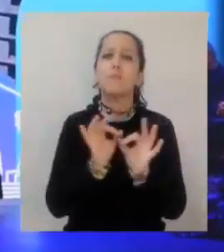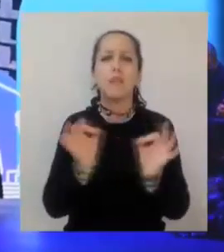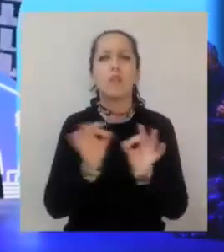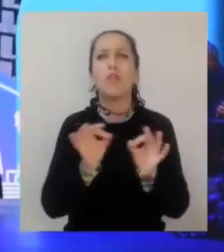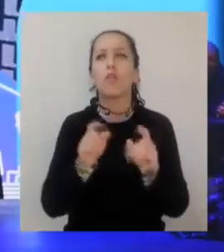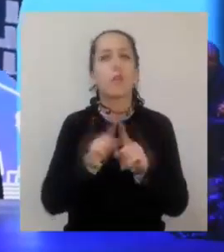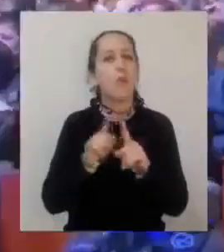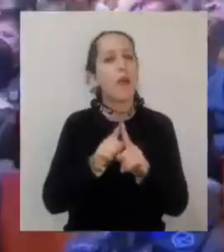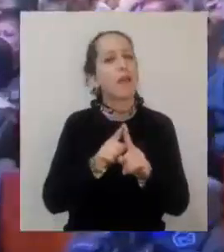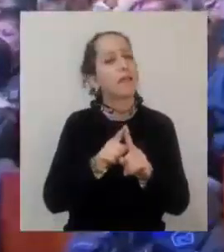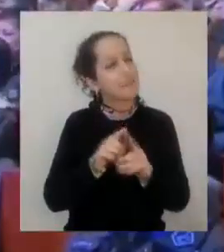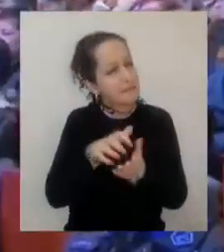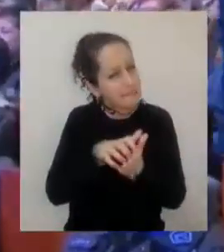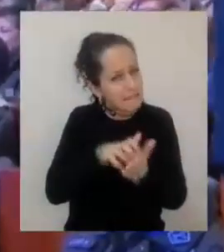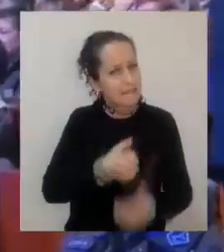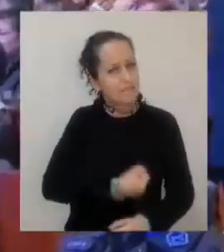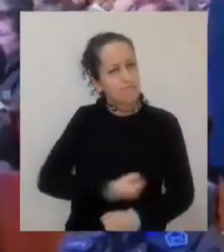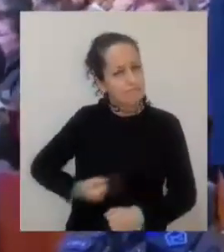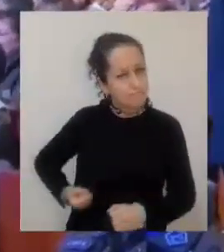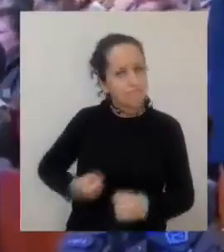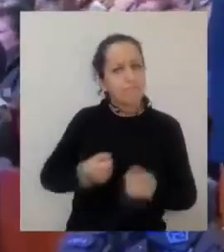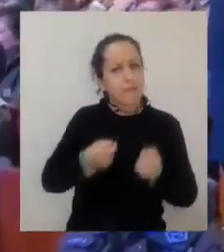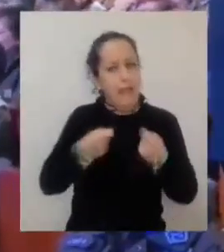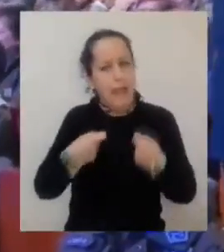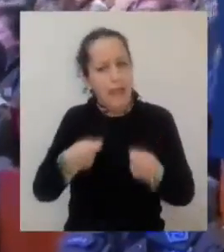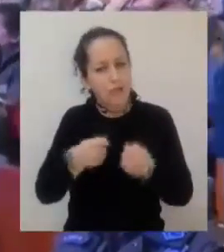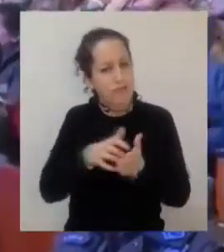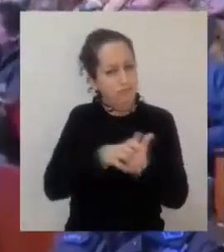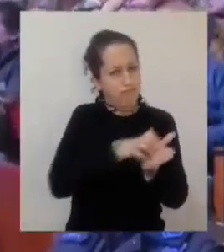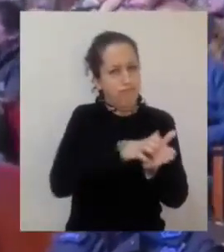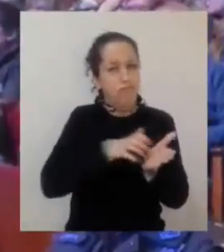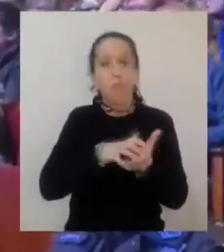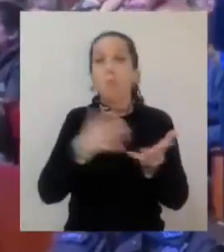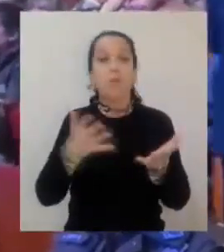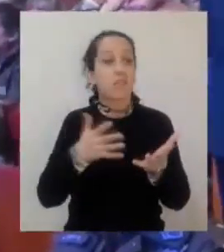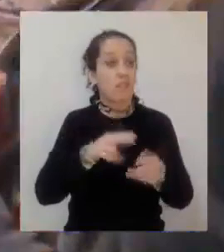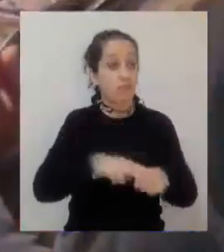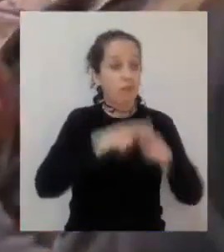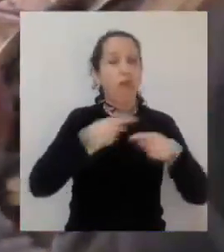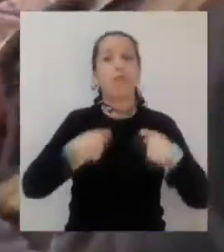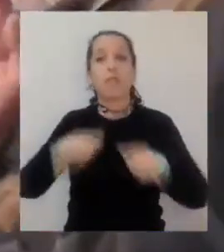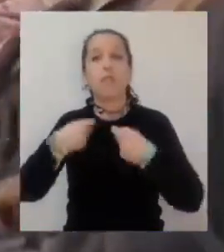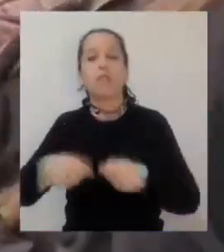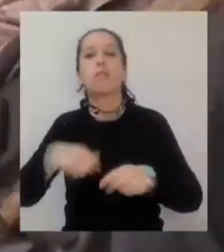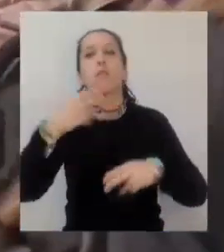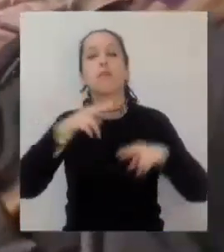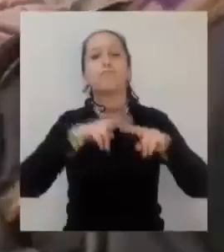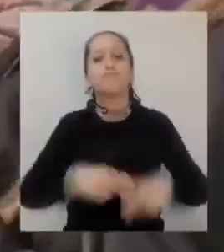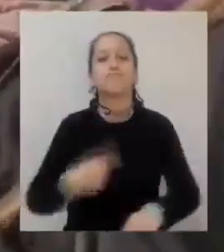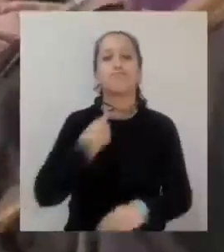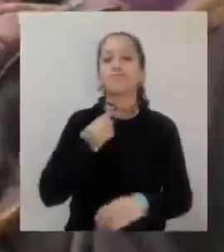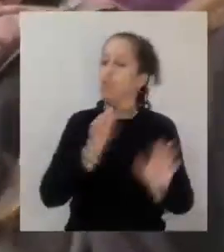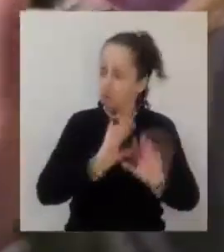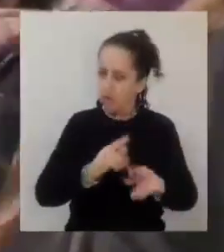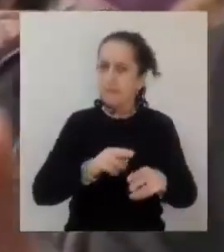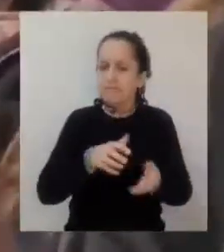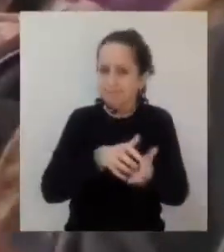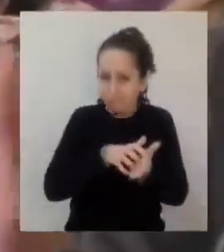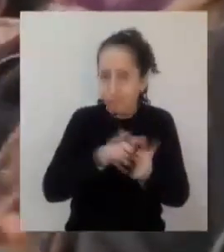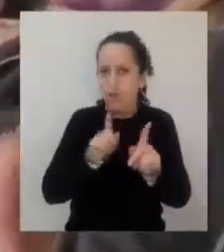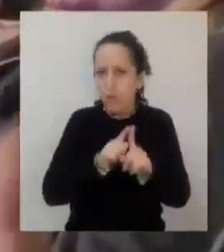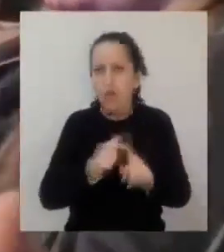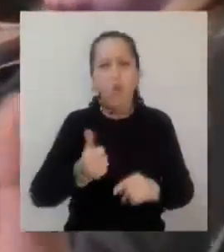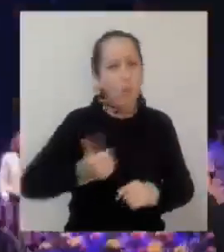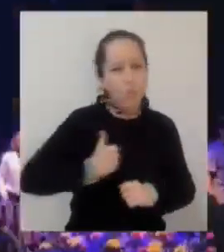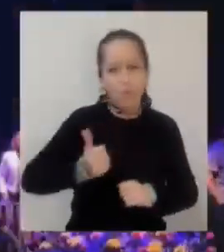una política de austeridad y control en los gastos para evitar un déficit presupuestario y cumplir con los compromisos más